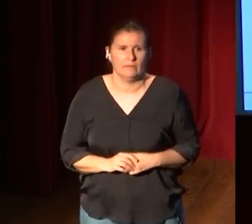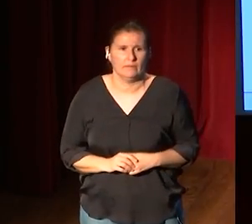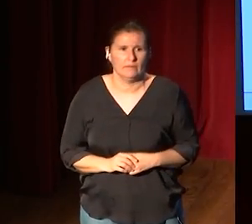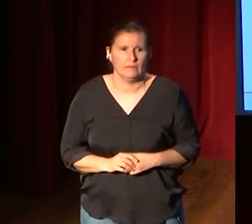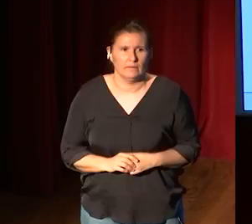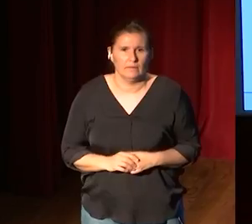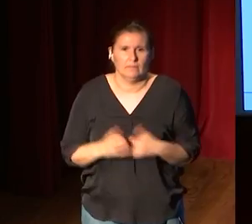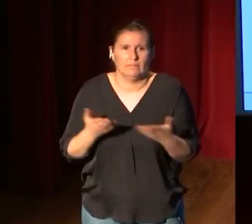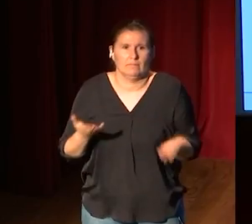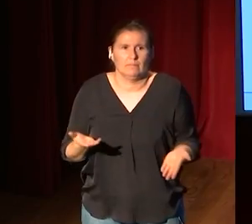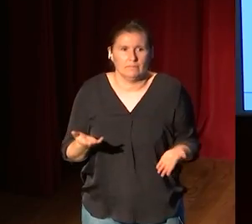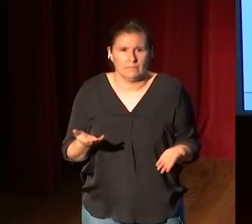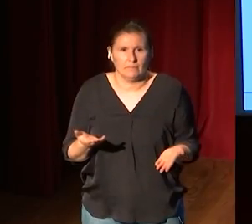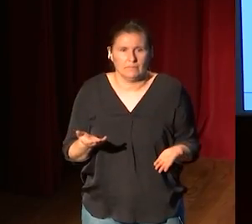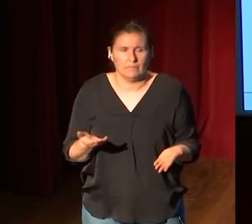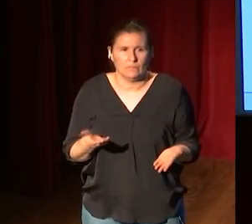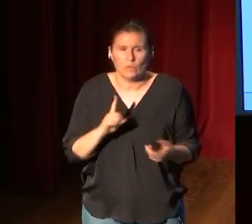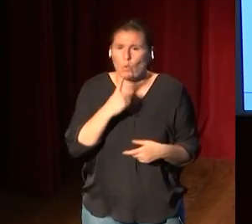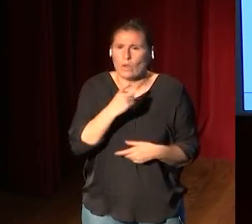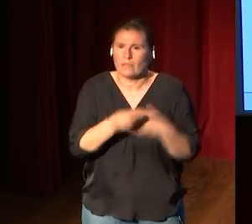¿por qué todavía no nos cuesta hacer esto?